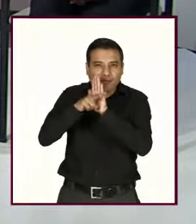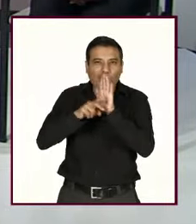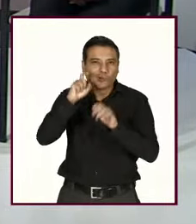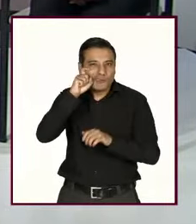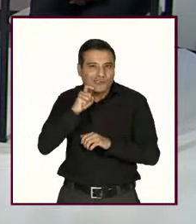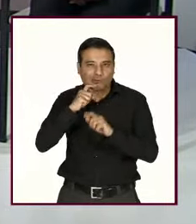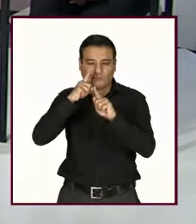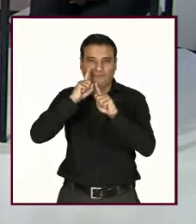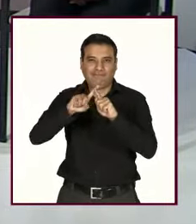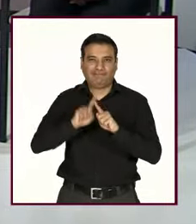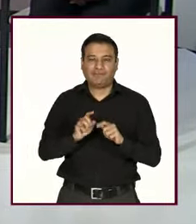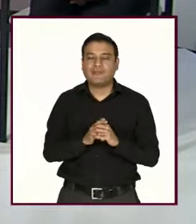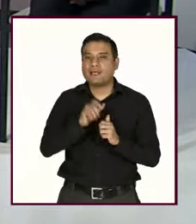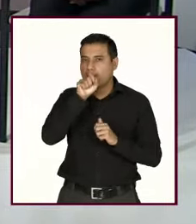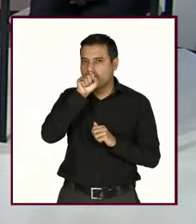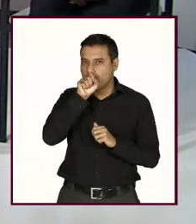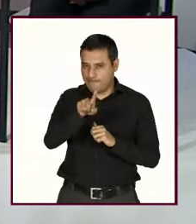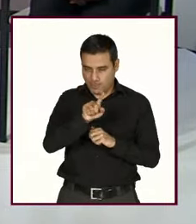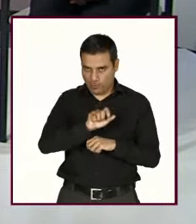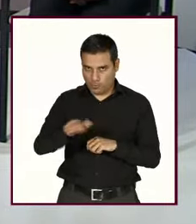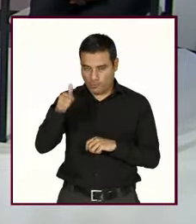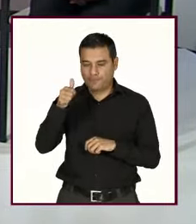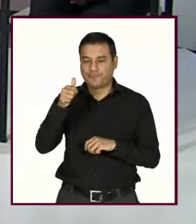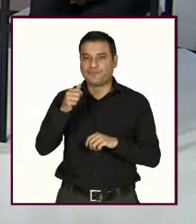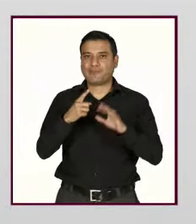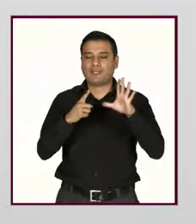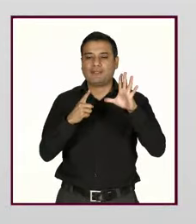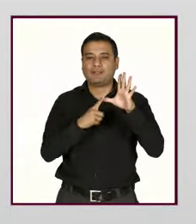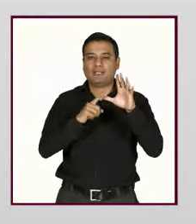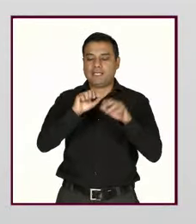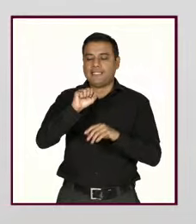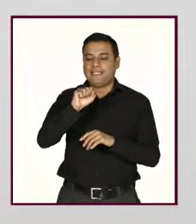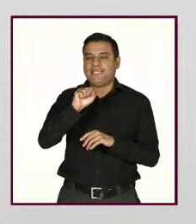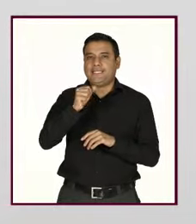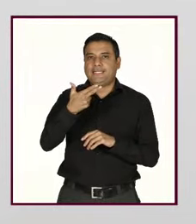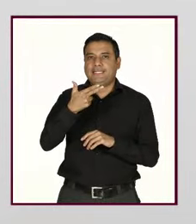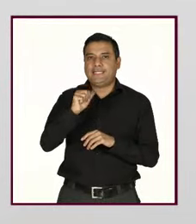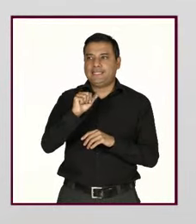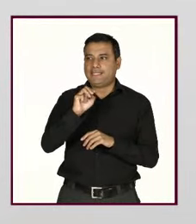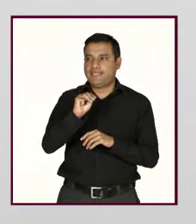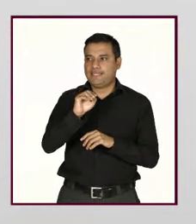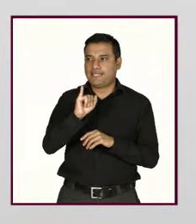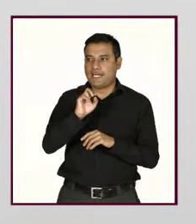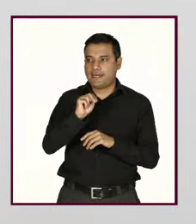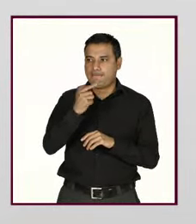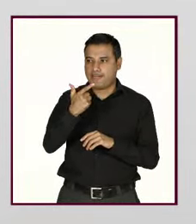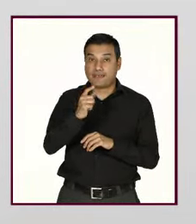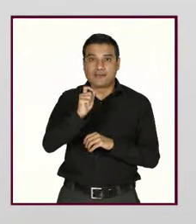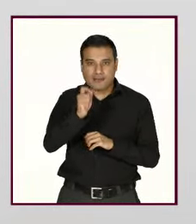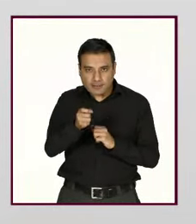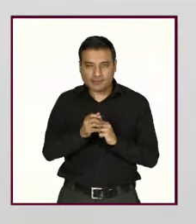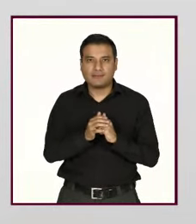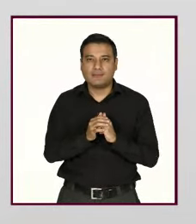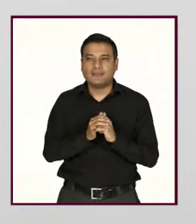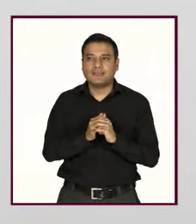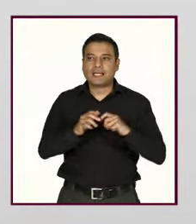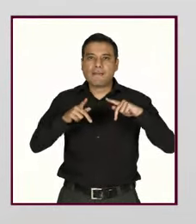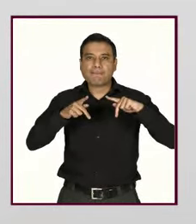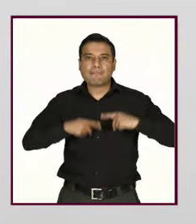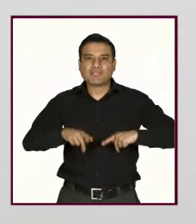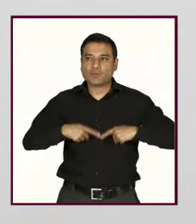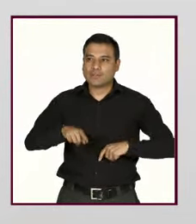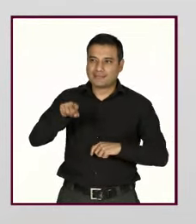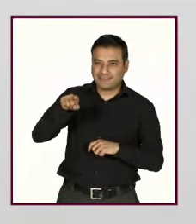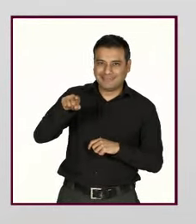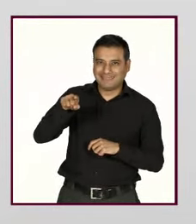tenemos en la siguiente lámina el shaming, que es tratar de avergonzar o humillar a una persona a través